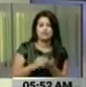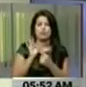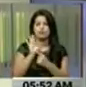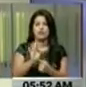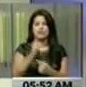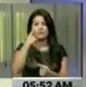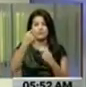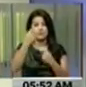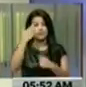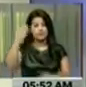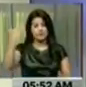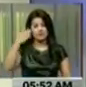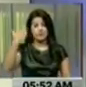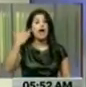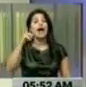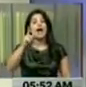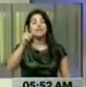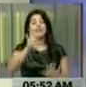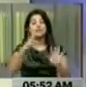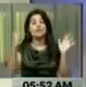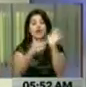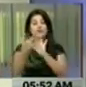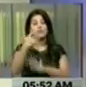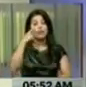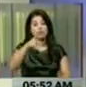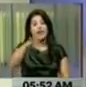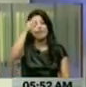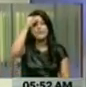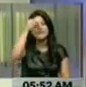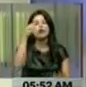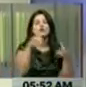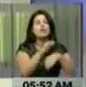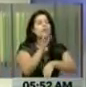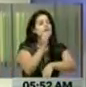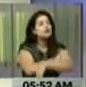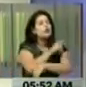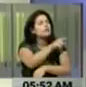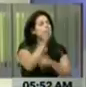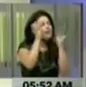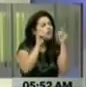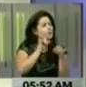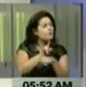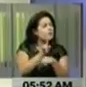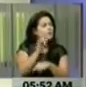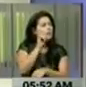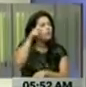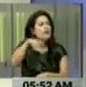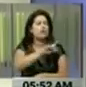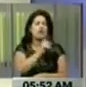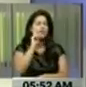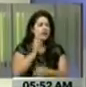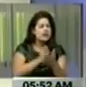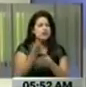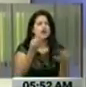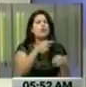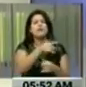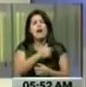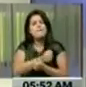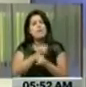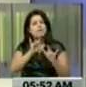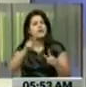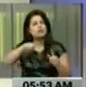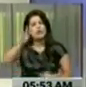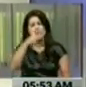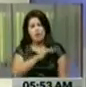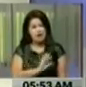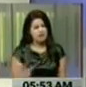Nuestra memoria del día de hoy, 19 de abril, para que aprendan, señores de la derecha, no le mientan al pueblo, sean sinceros, ustedes no quieren a este país, ustedes